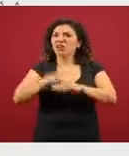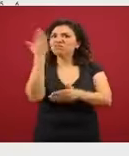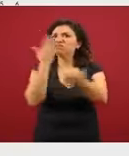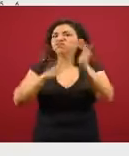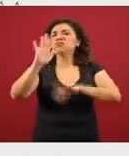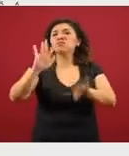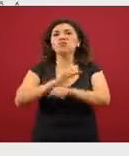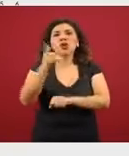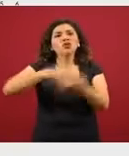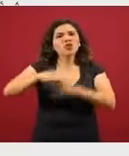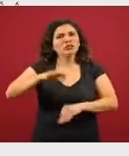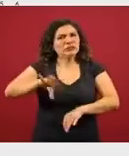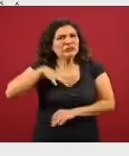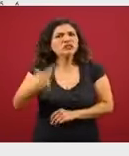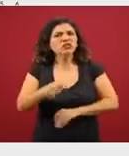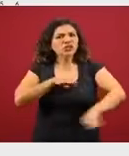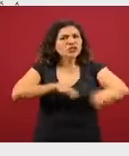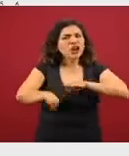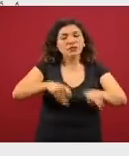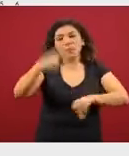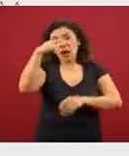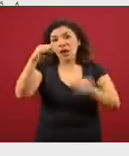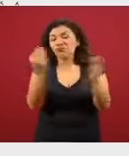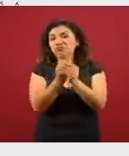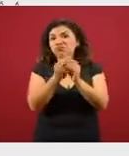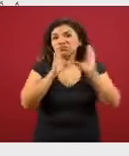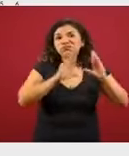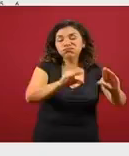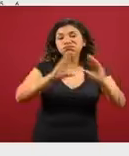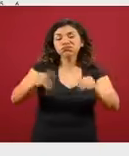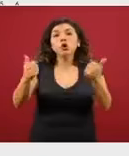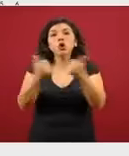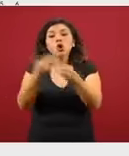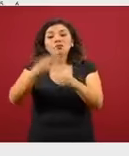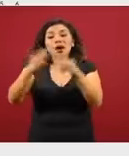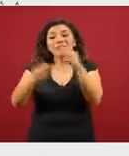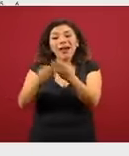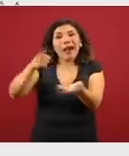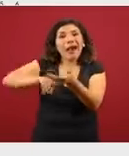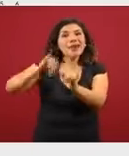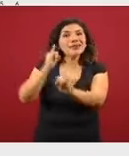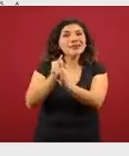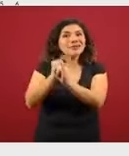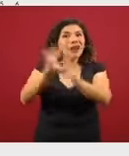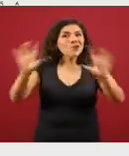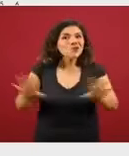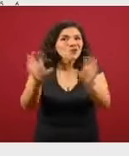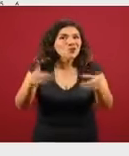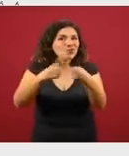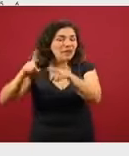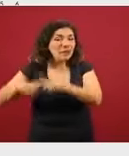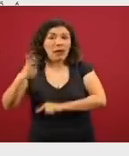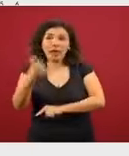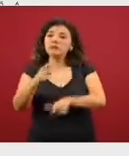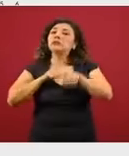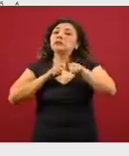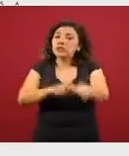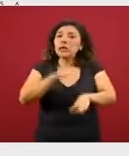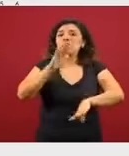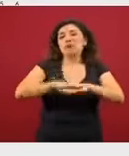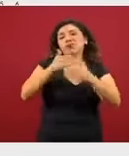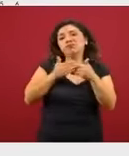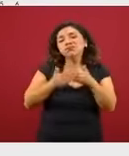esfuerzo que se hizo en capacitación en herramientas digitales y vamos a continuar con esa capacitación